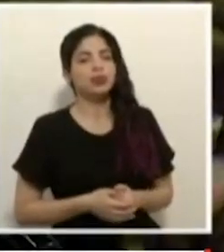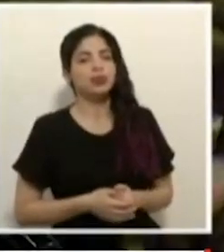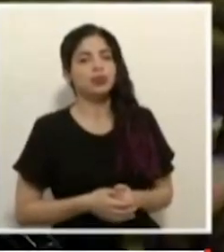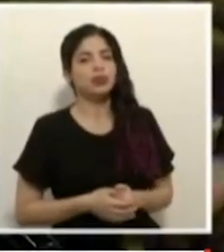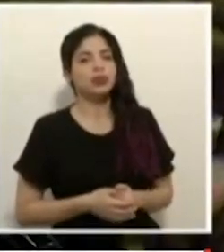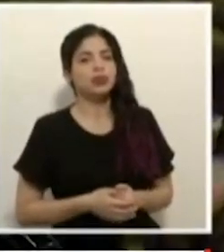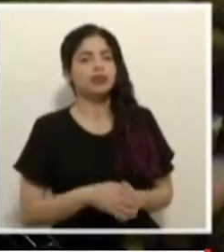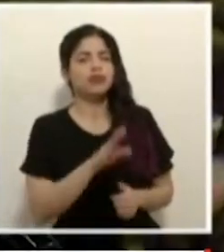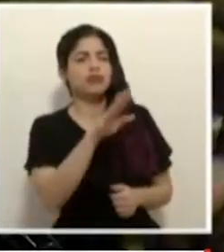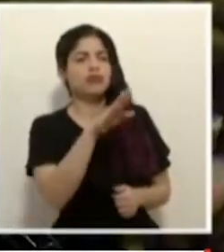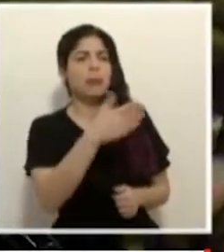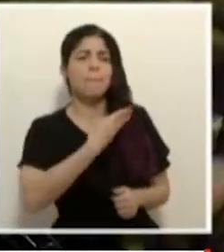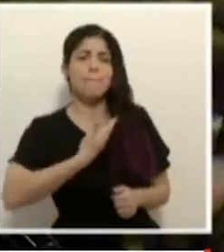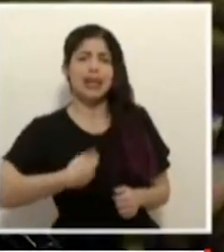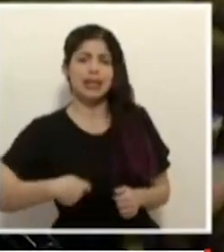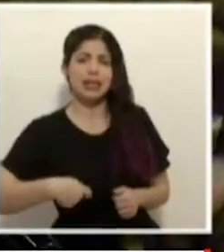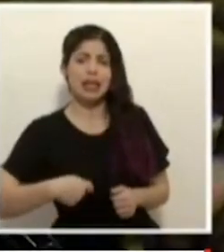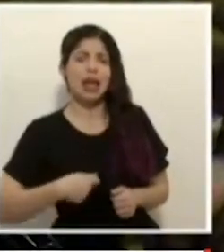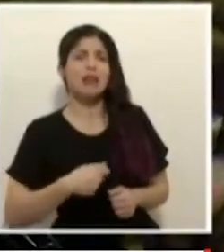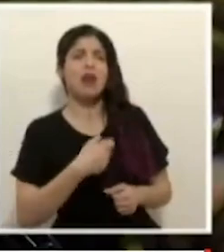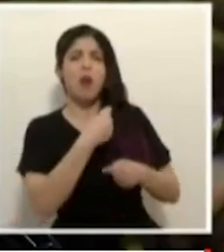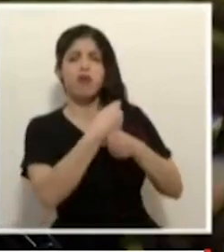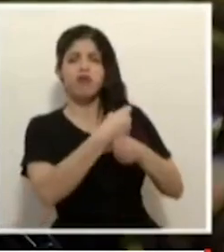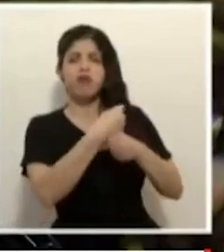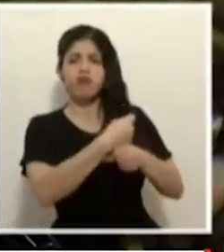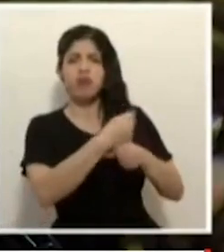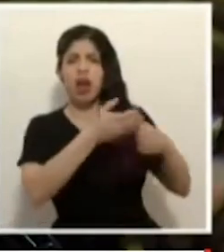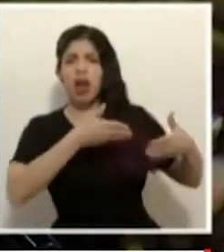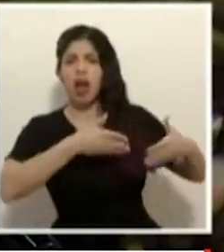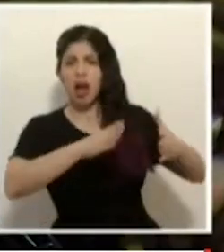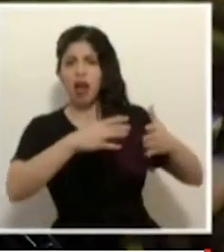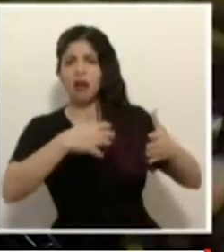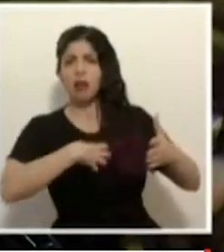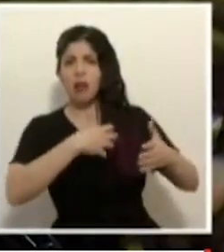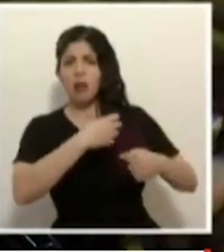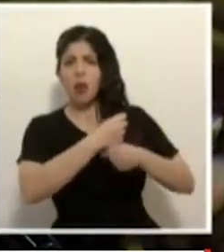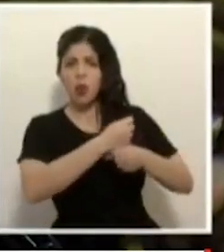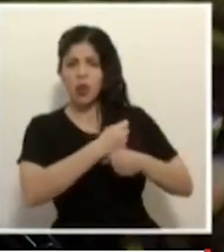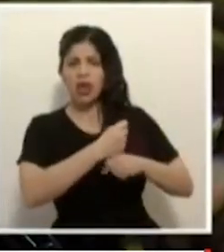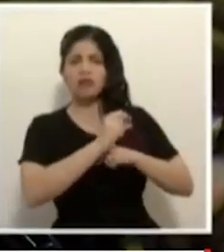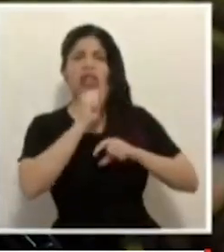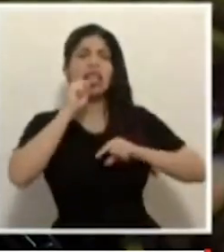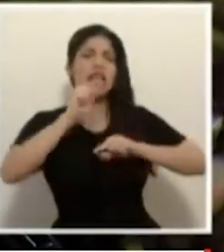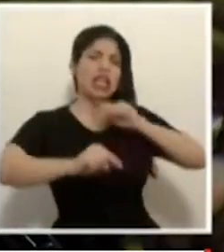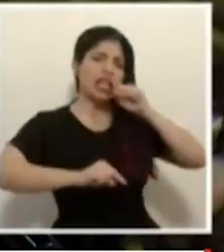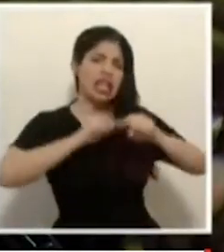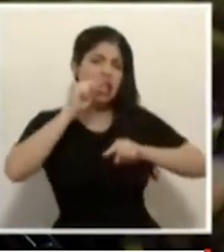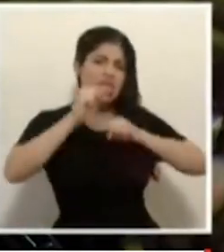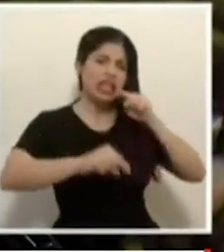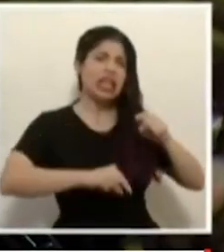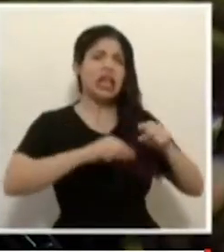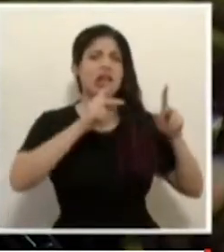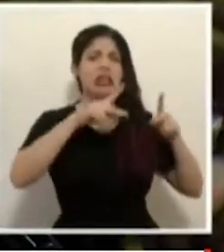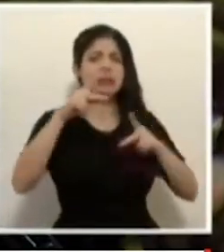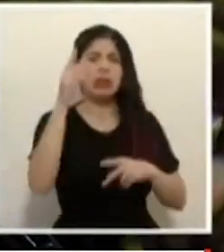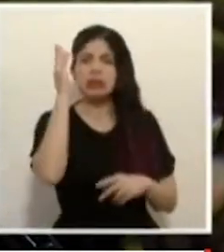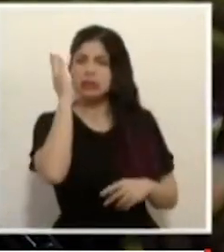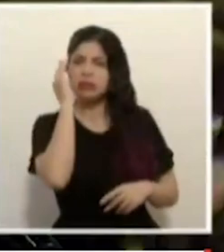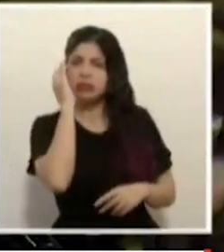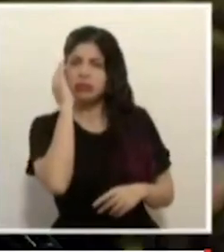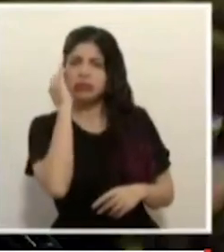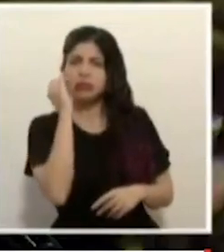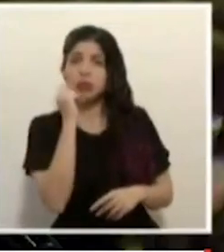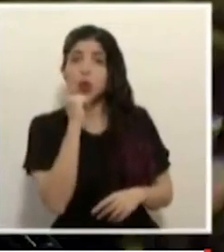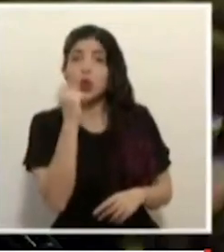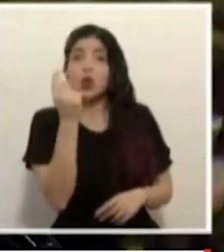Señor presidente, manifestaciones en las calles, críticas, preocupación, no